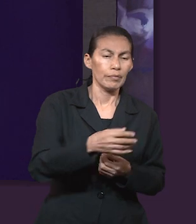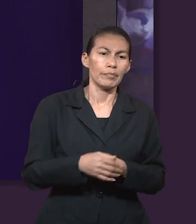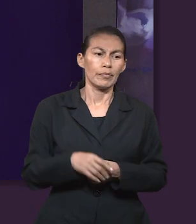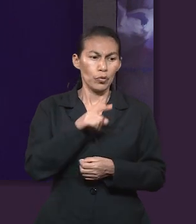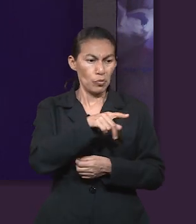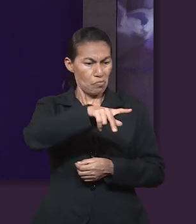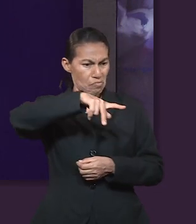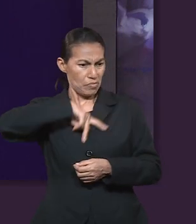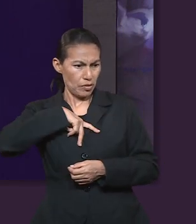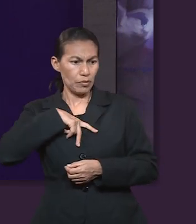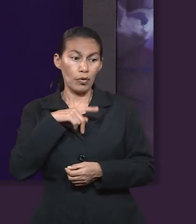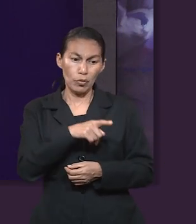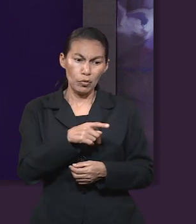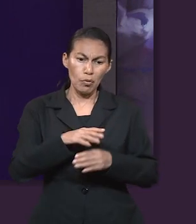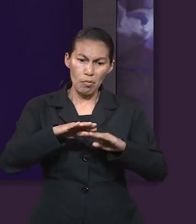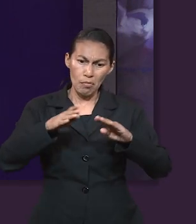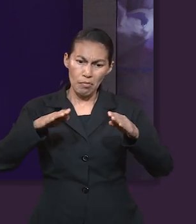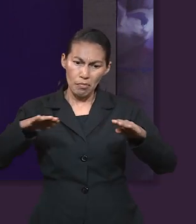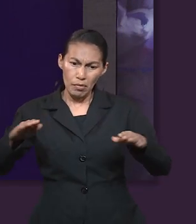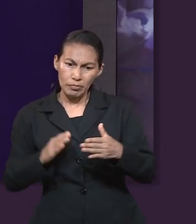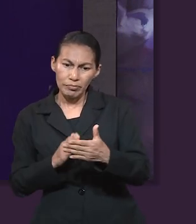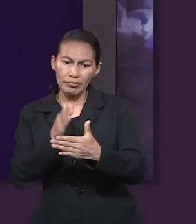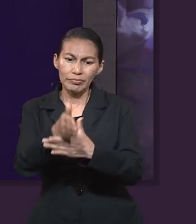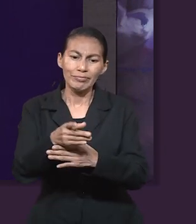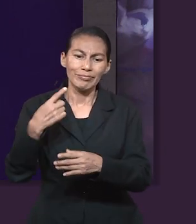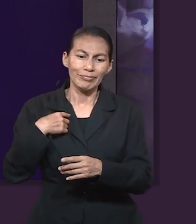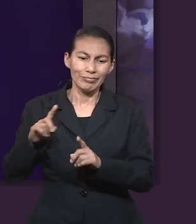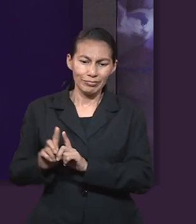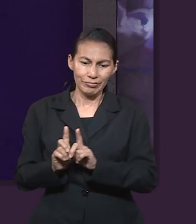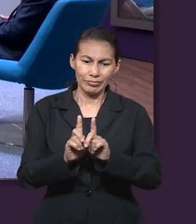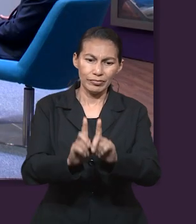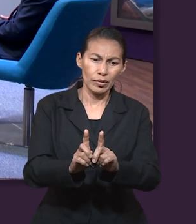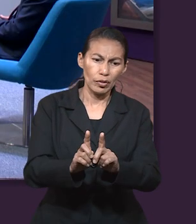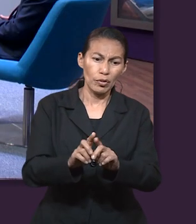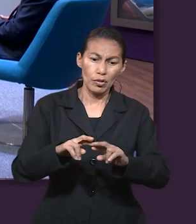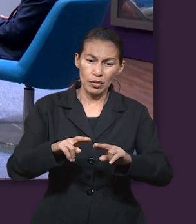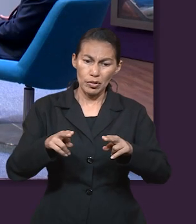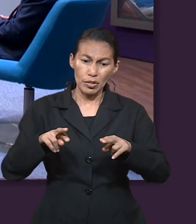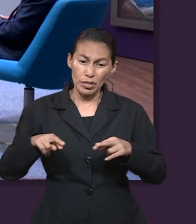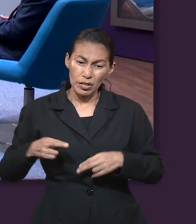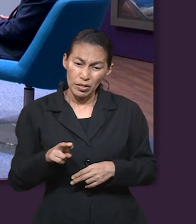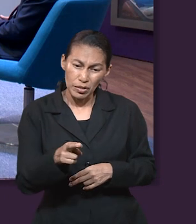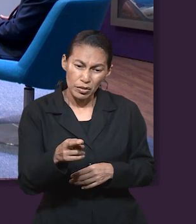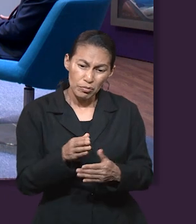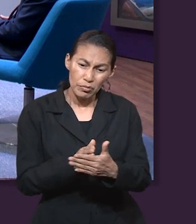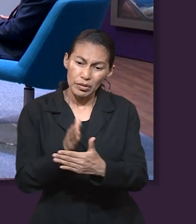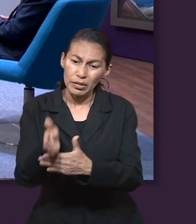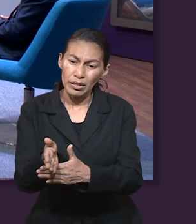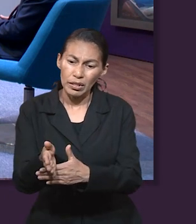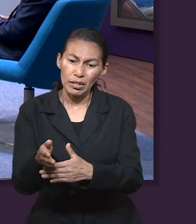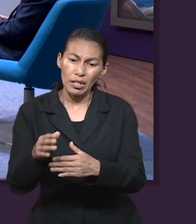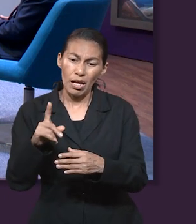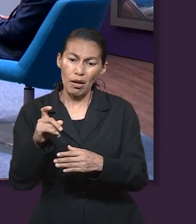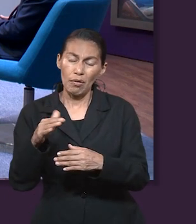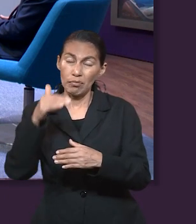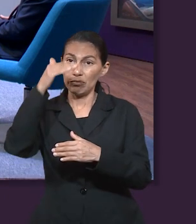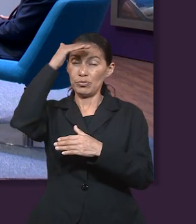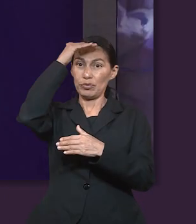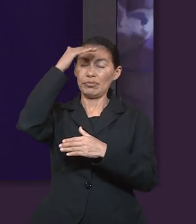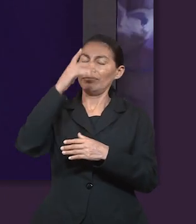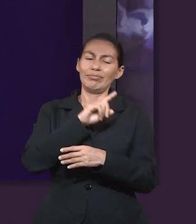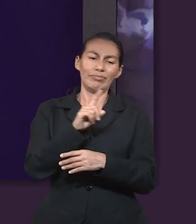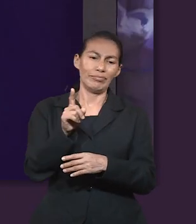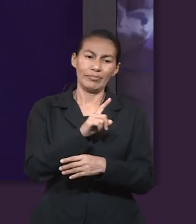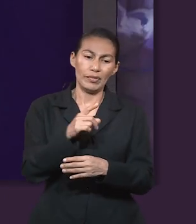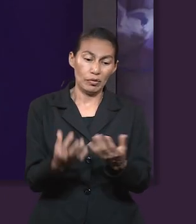tú eres mío. Cuando cruces las aguas yo estaré contigo, cuando cruces los ríos no te cubrirán las aguas, cuando camines por el fuego